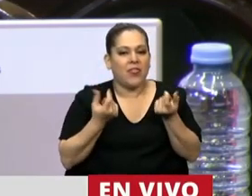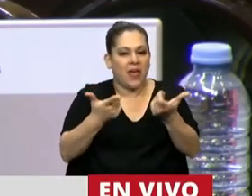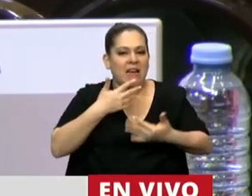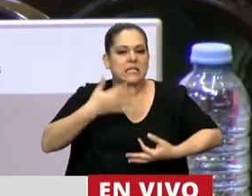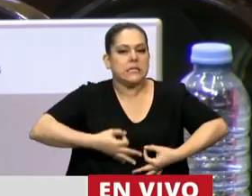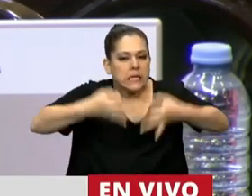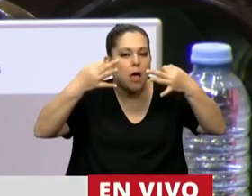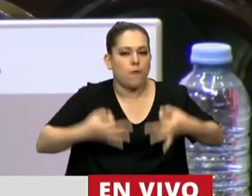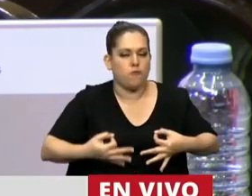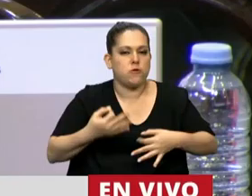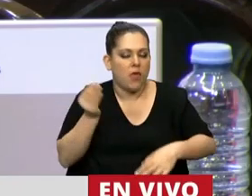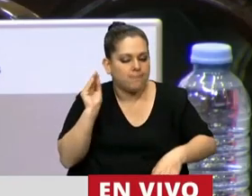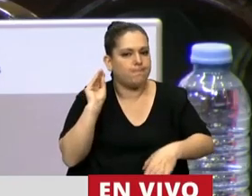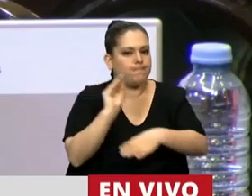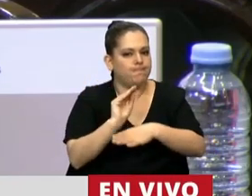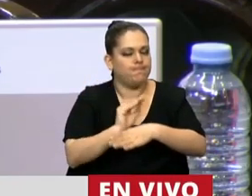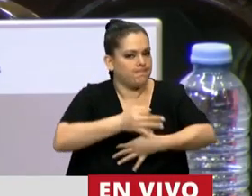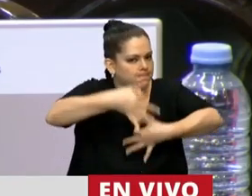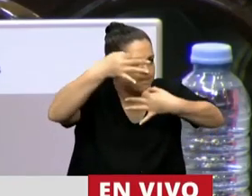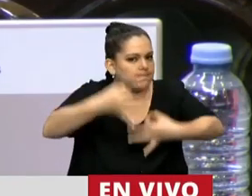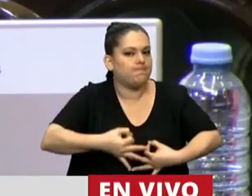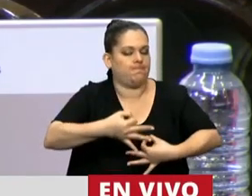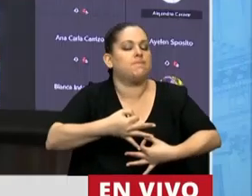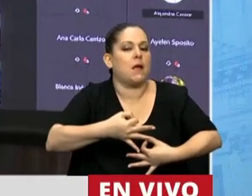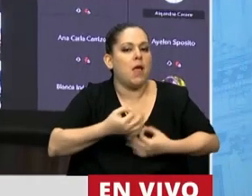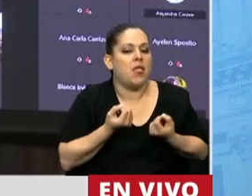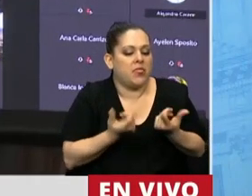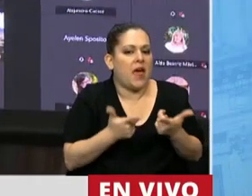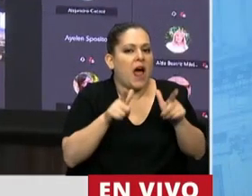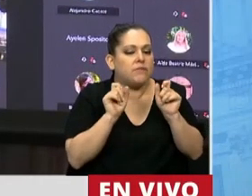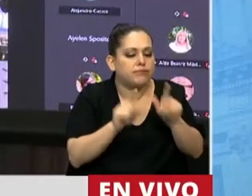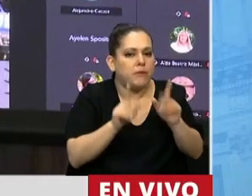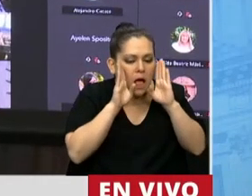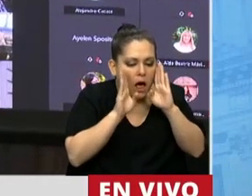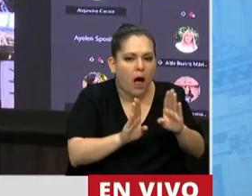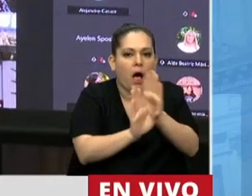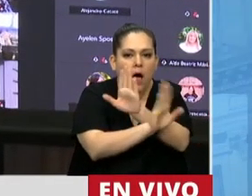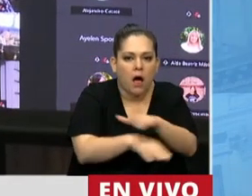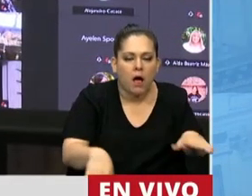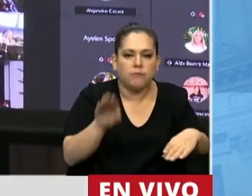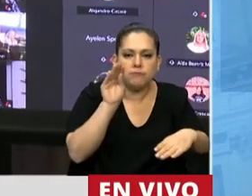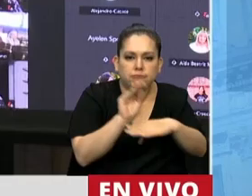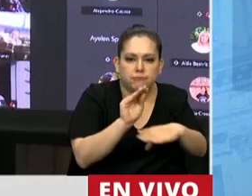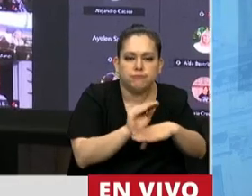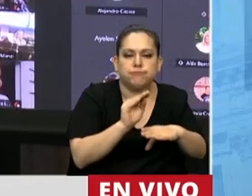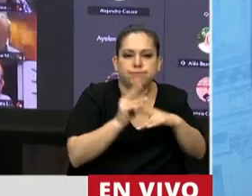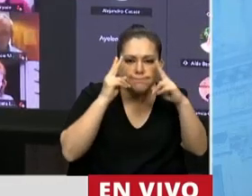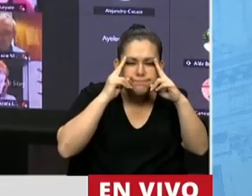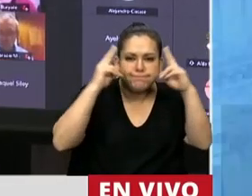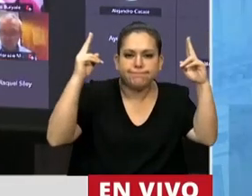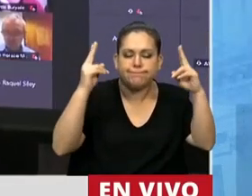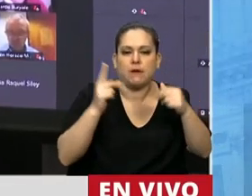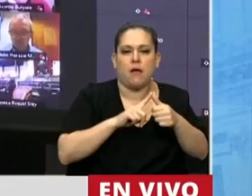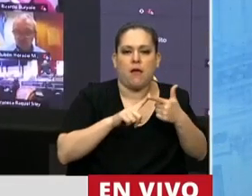tutela efectiva de niños, niñas y adolescentes. Su derecho a la atención, a la manutención, al esparcimiento,